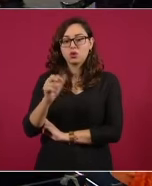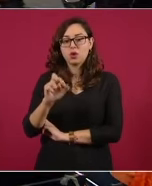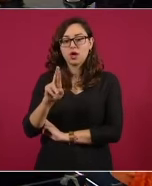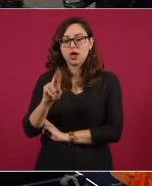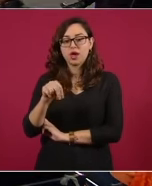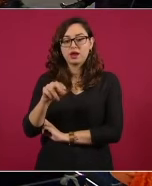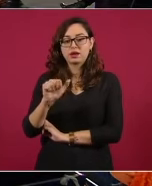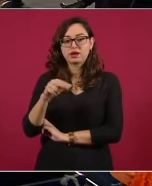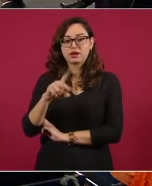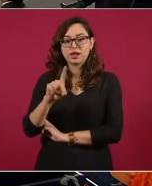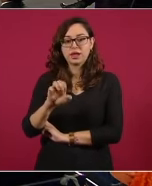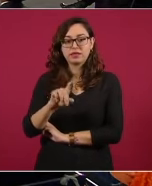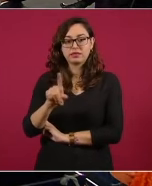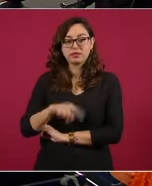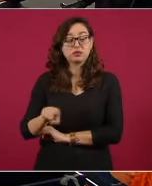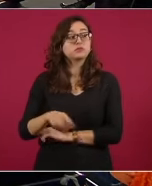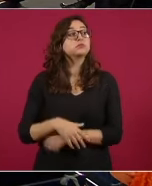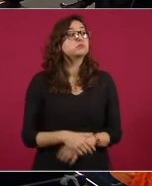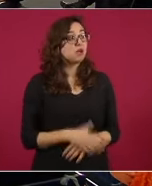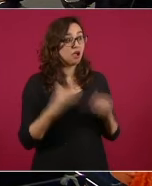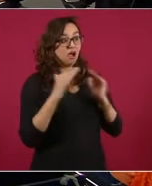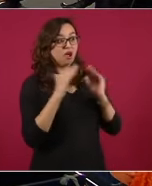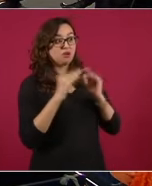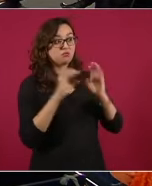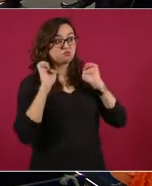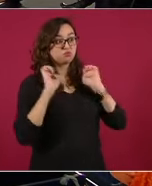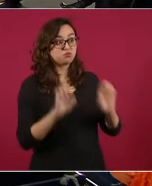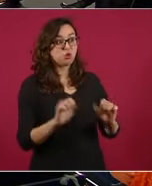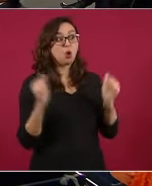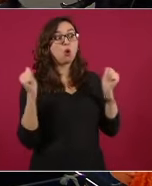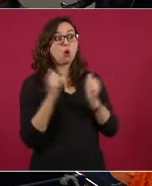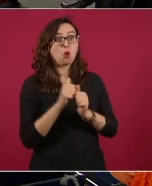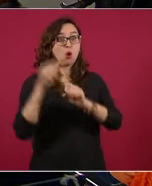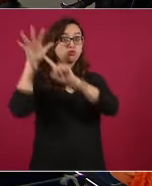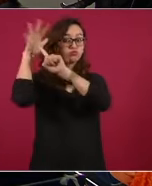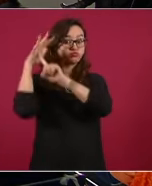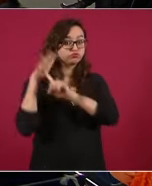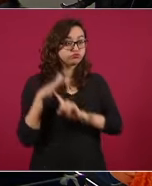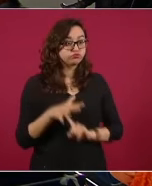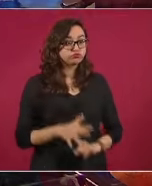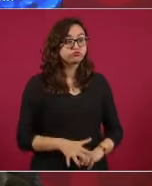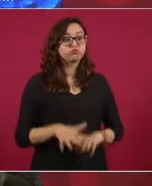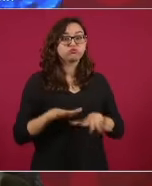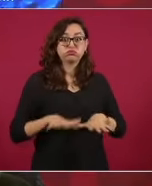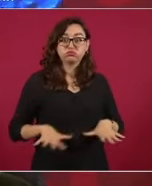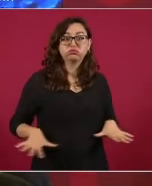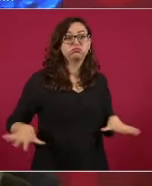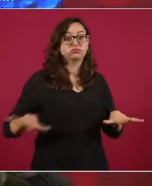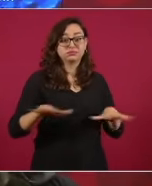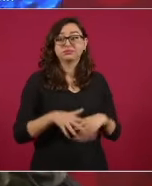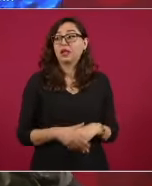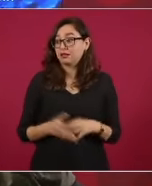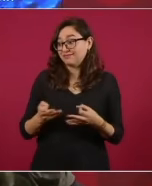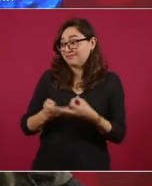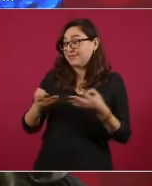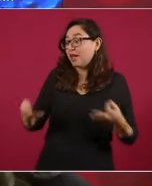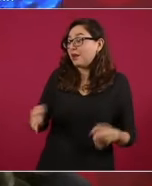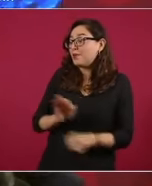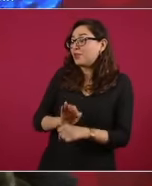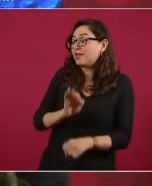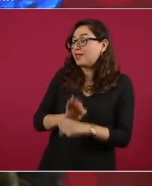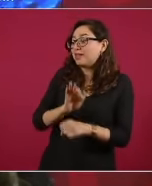Con pista aérea y todo. Con pista de aterrizaje. Sí. En la reserva. Sí.